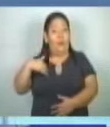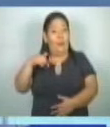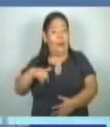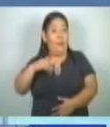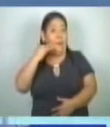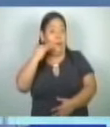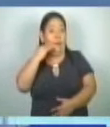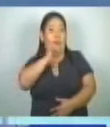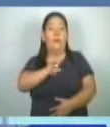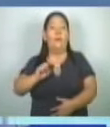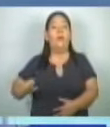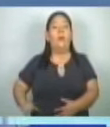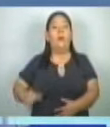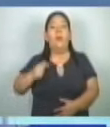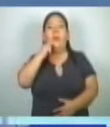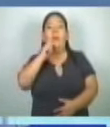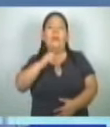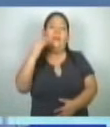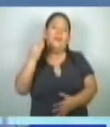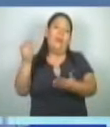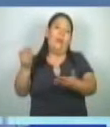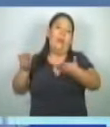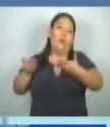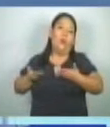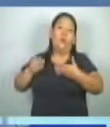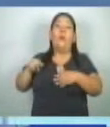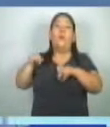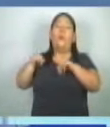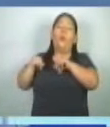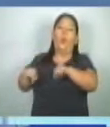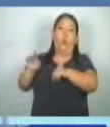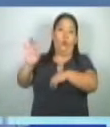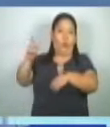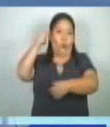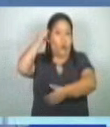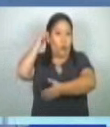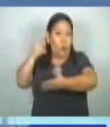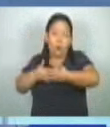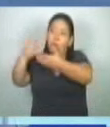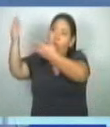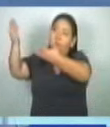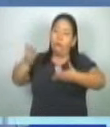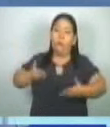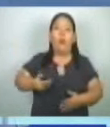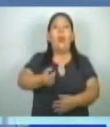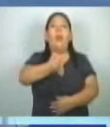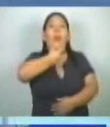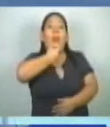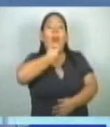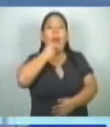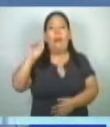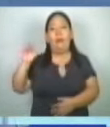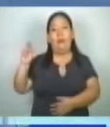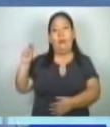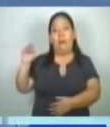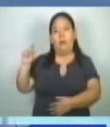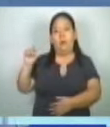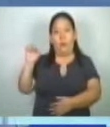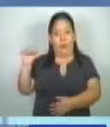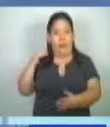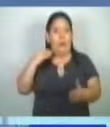...pollo para poder repatriar el cuerpo de su hijo, quien falleció en Estados Unidos. El periodista Ernesto Cornejo nos cuenta más.